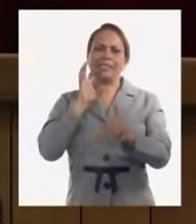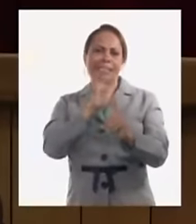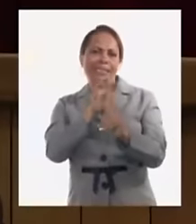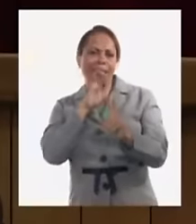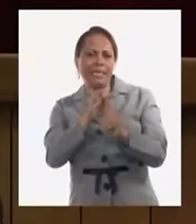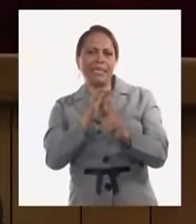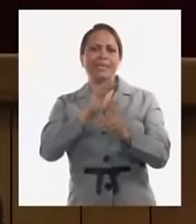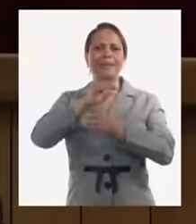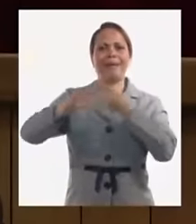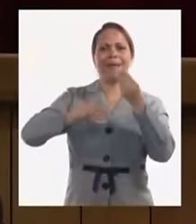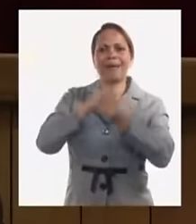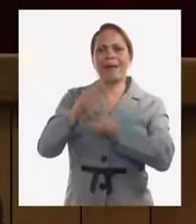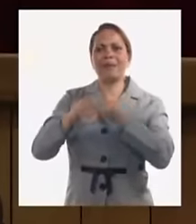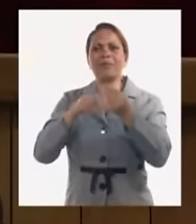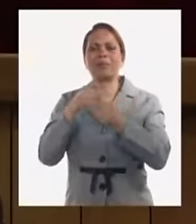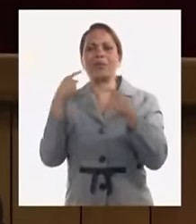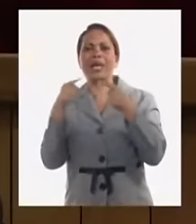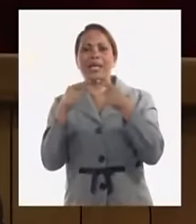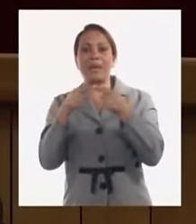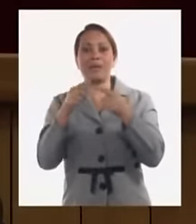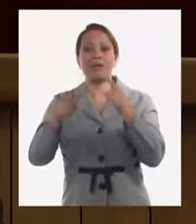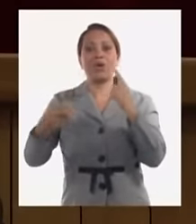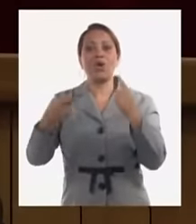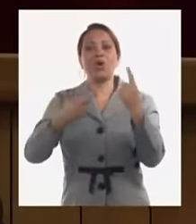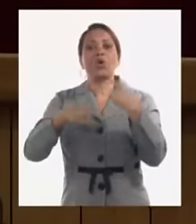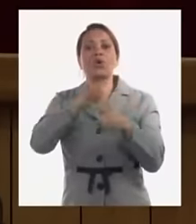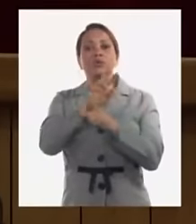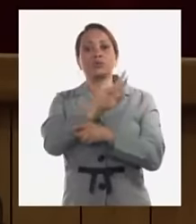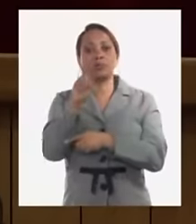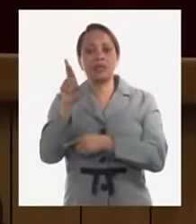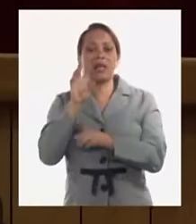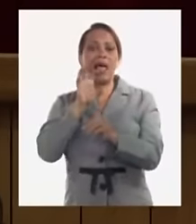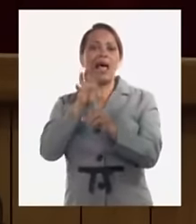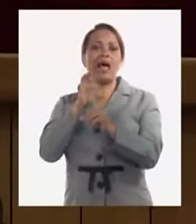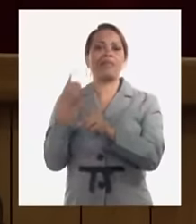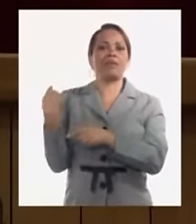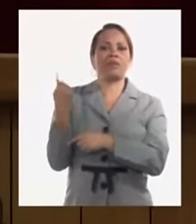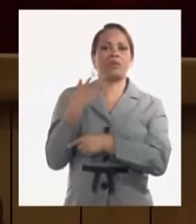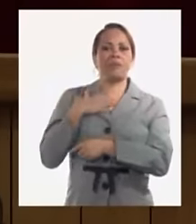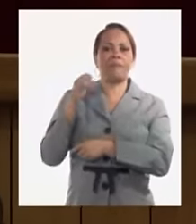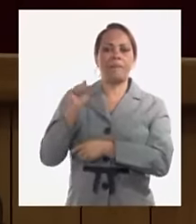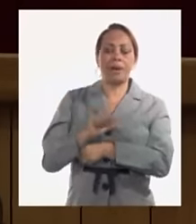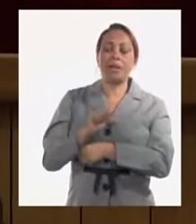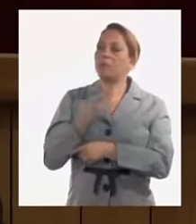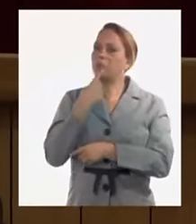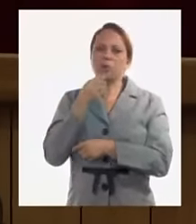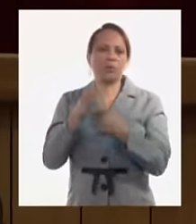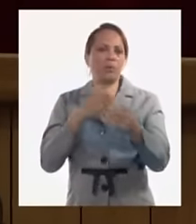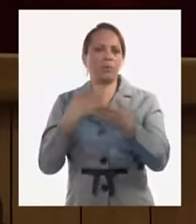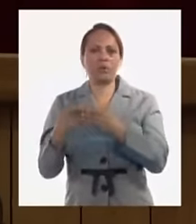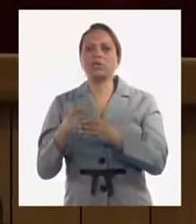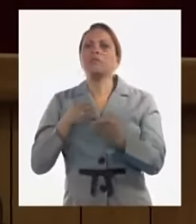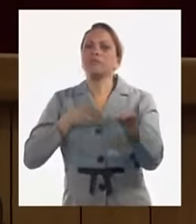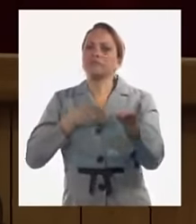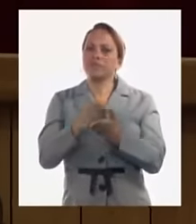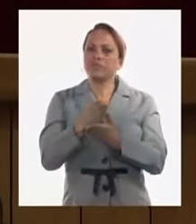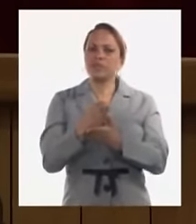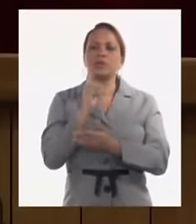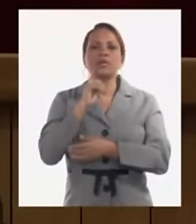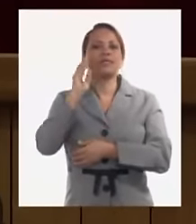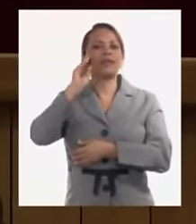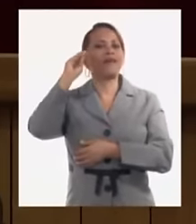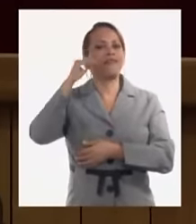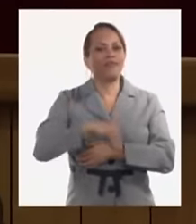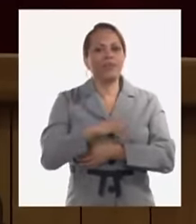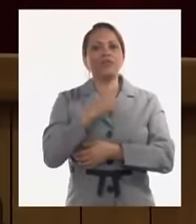tergivizaciones por parte de los enemigos de la revolución pero nosotros vamos a avanzar en ello con la convicción